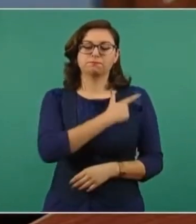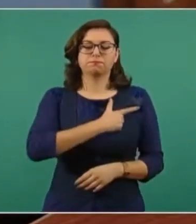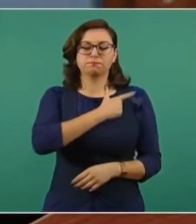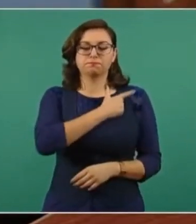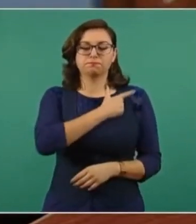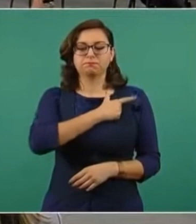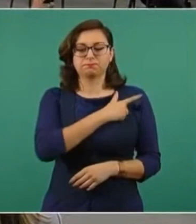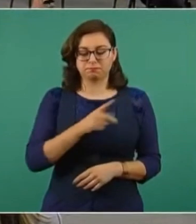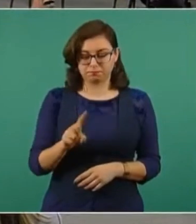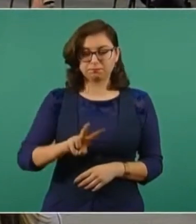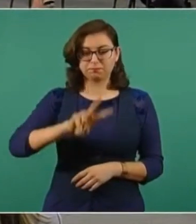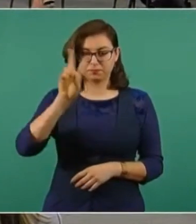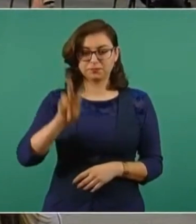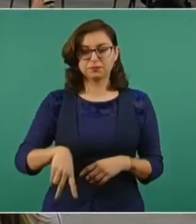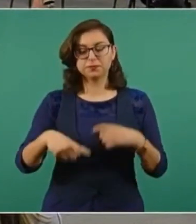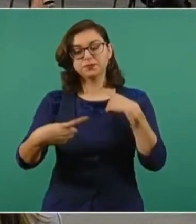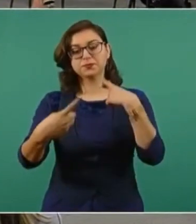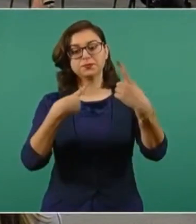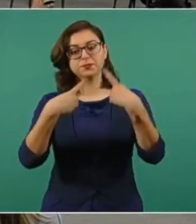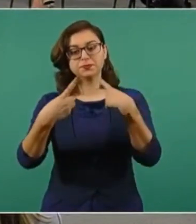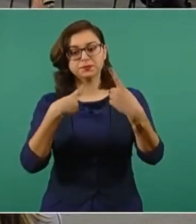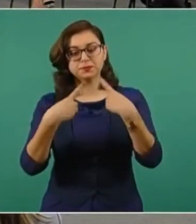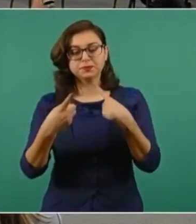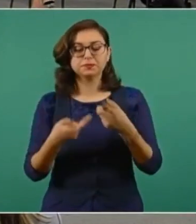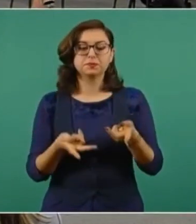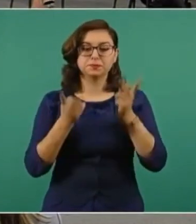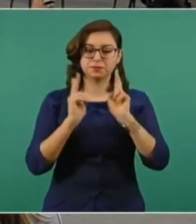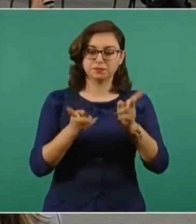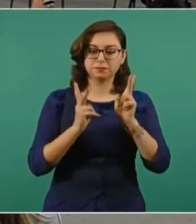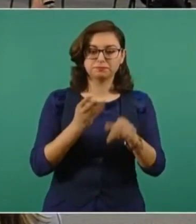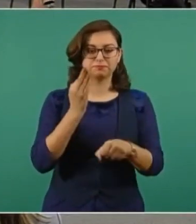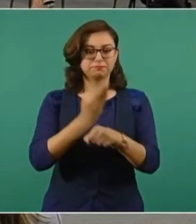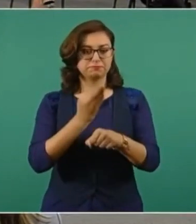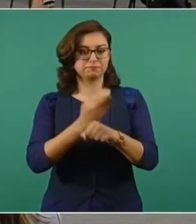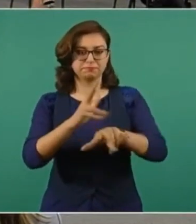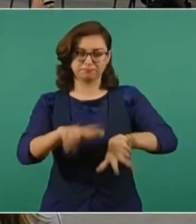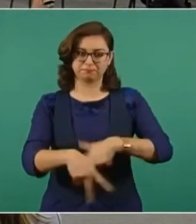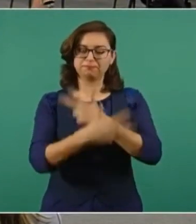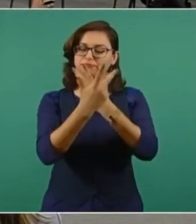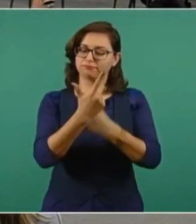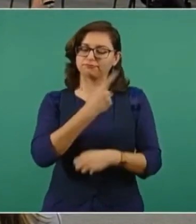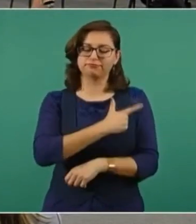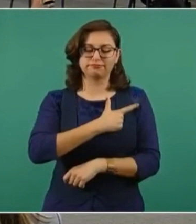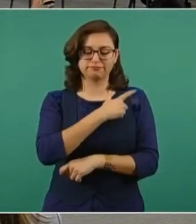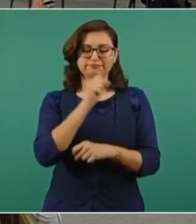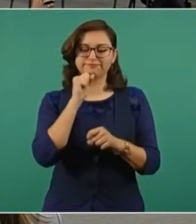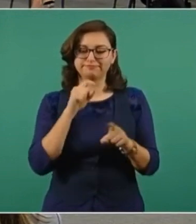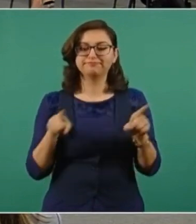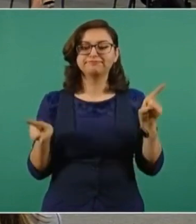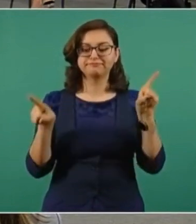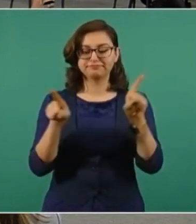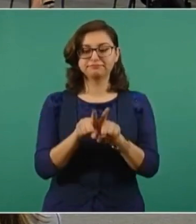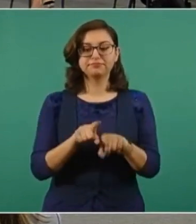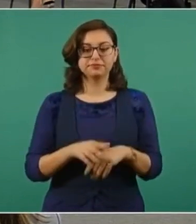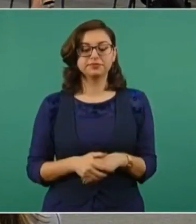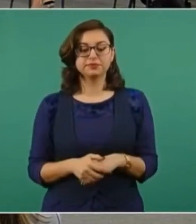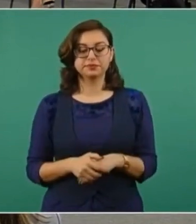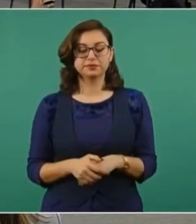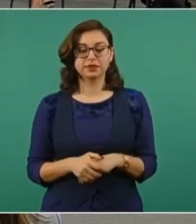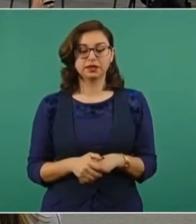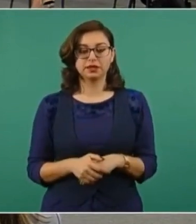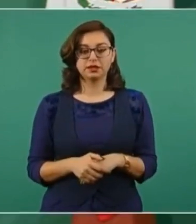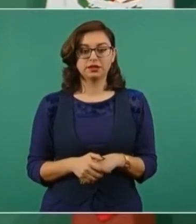el poder conversar contigo en esta ocasión, en esta mañana, en que ya